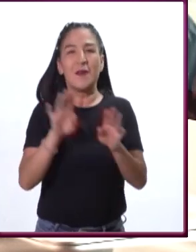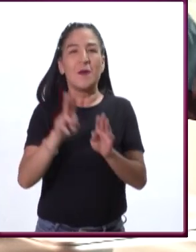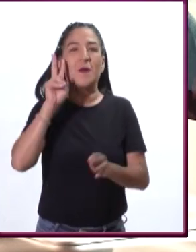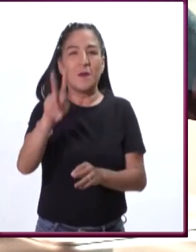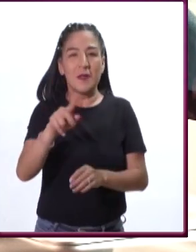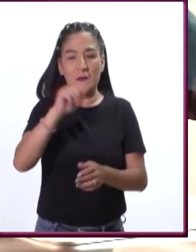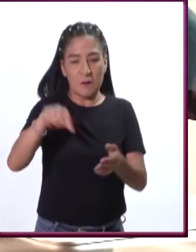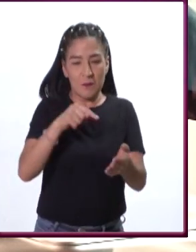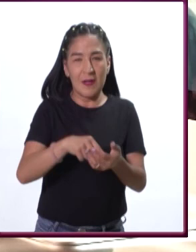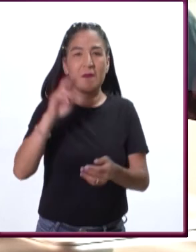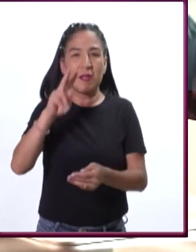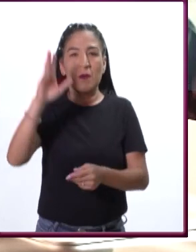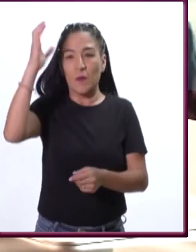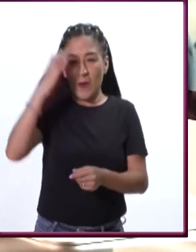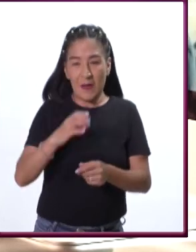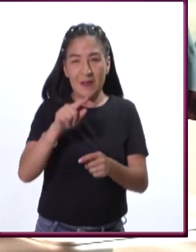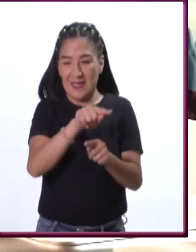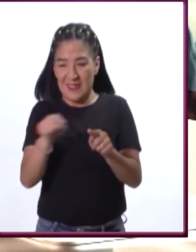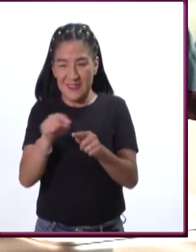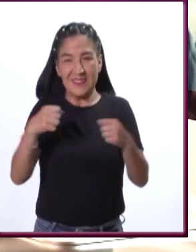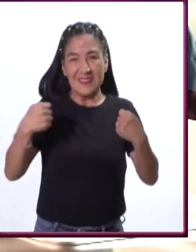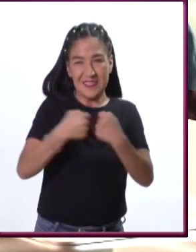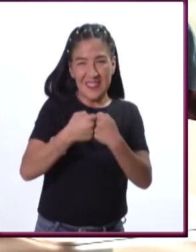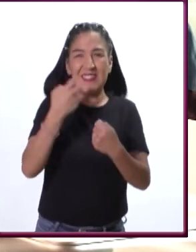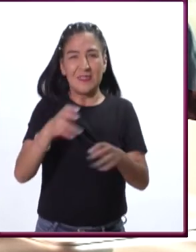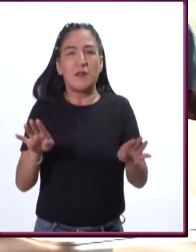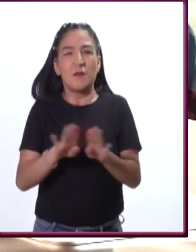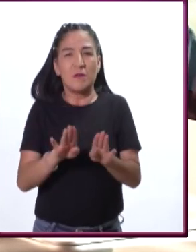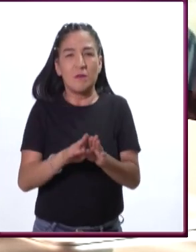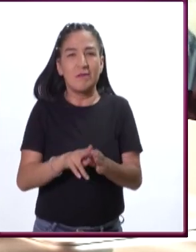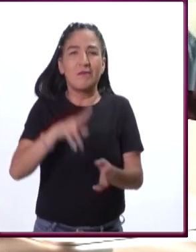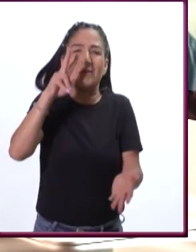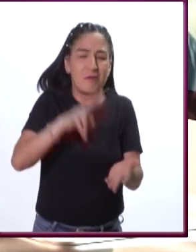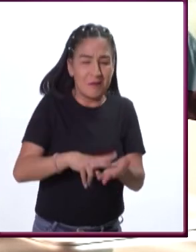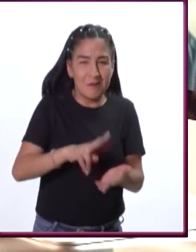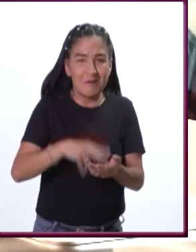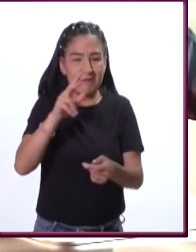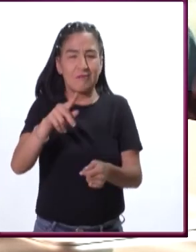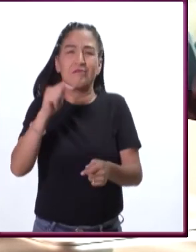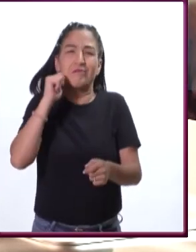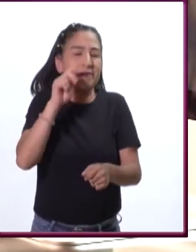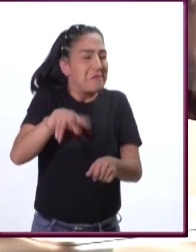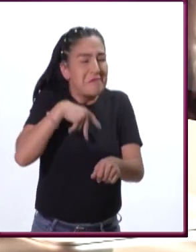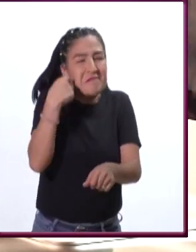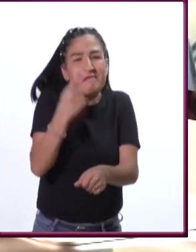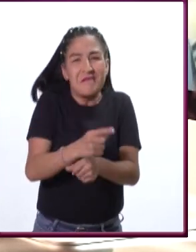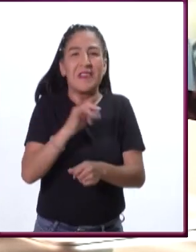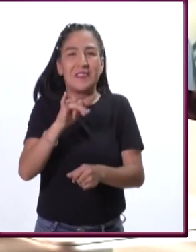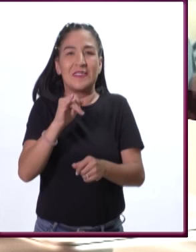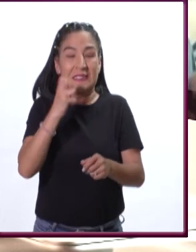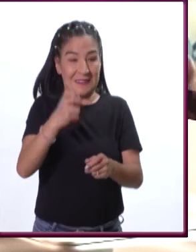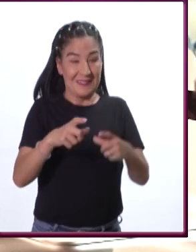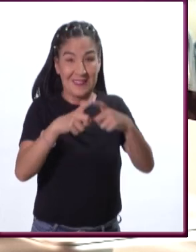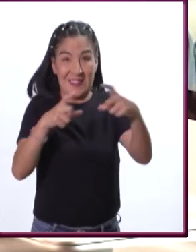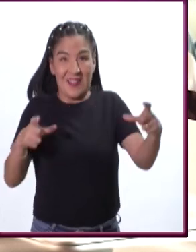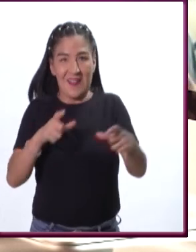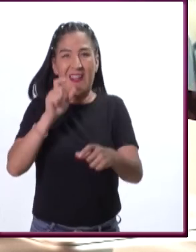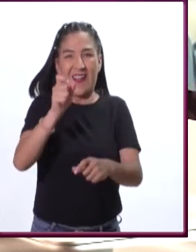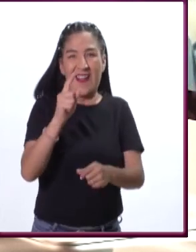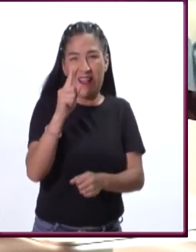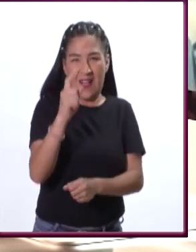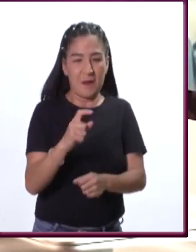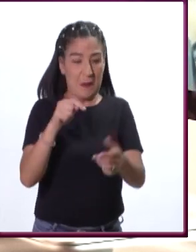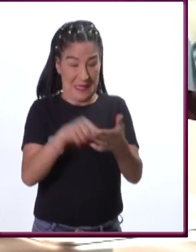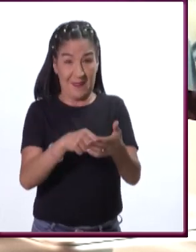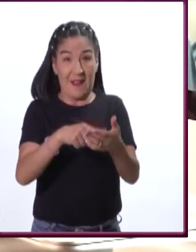aportación que empezó siendo de un peso y luego de cinco voluntaria que venía en el recibo del agua. Y